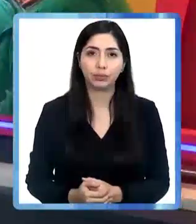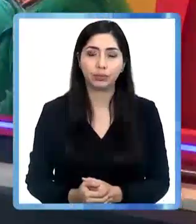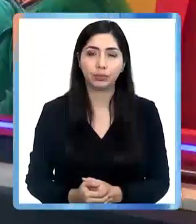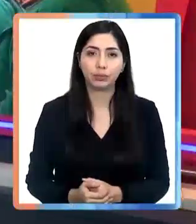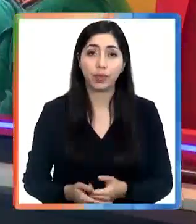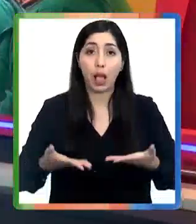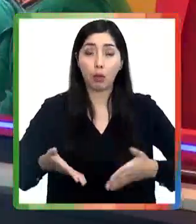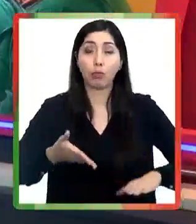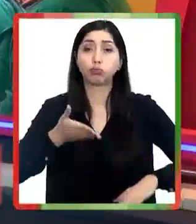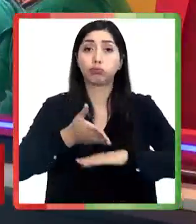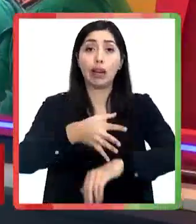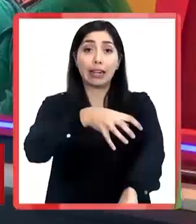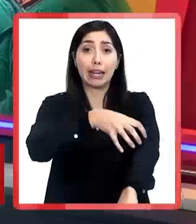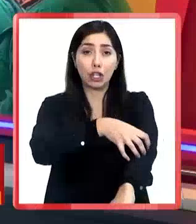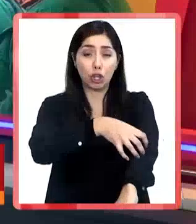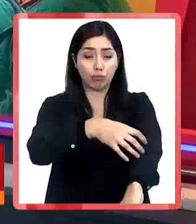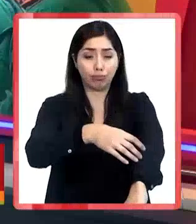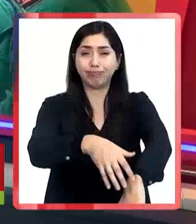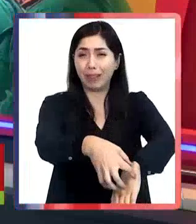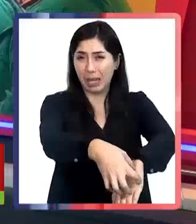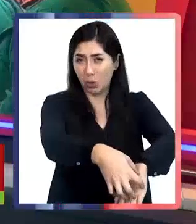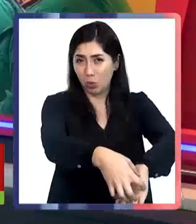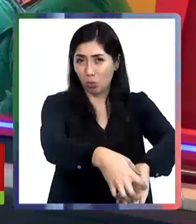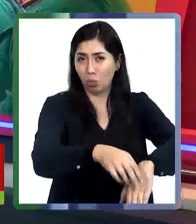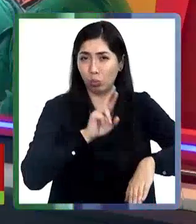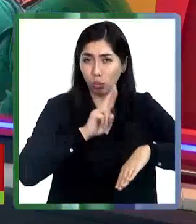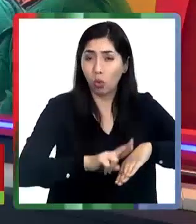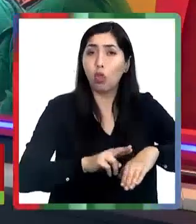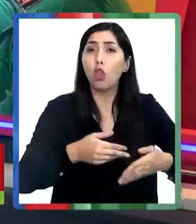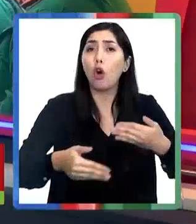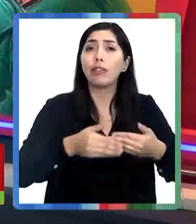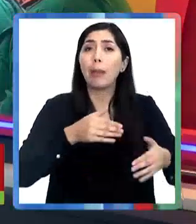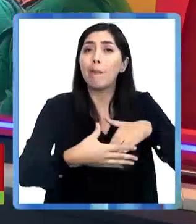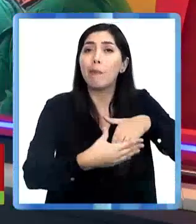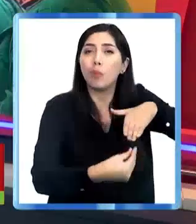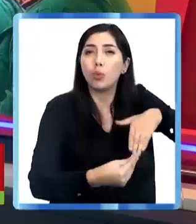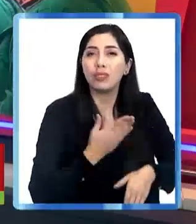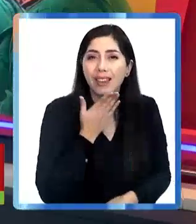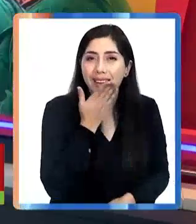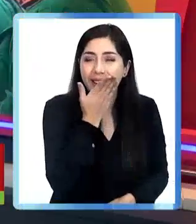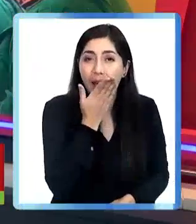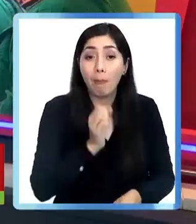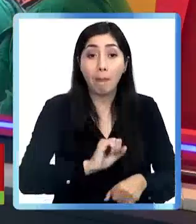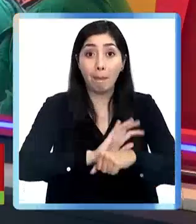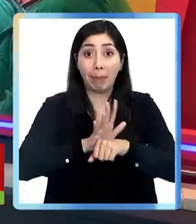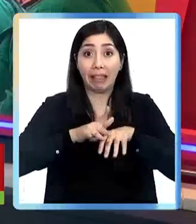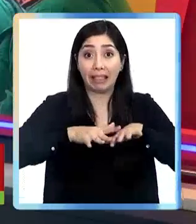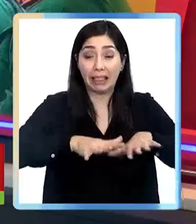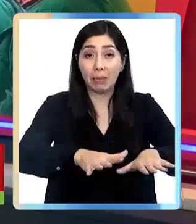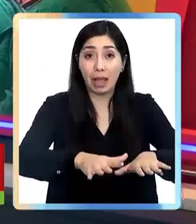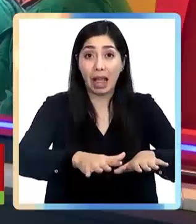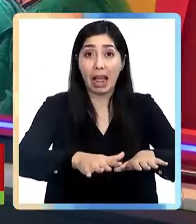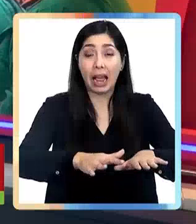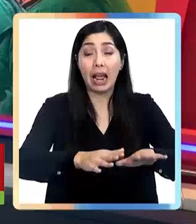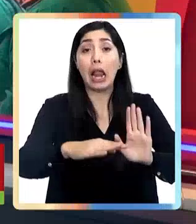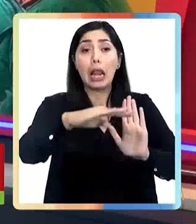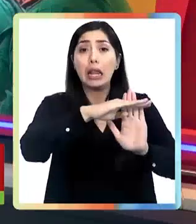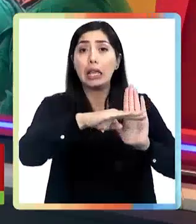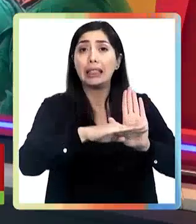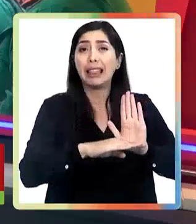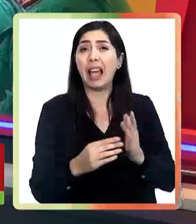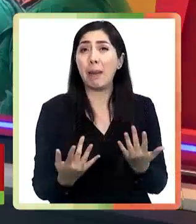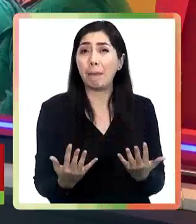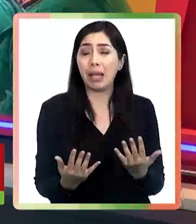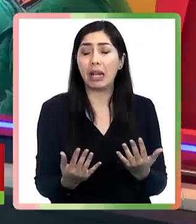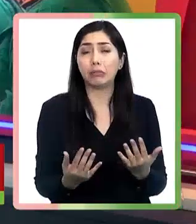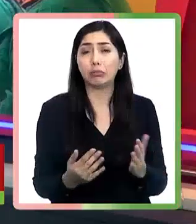Nos vamos a la región más austral del país. En Punta Arenas, debido a la pandemia, las listas de espera aumentaron